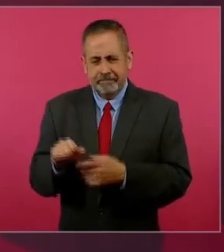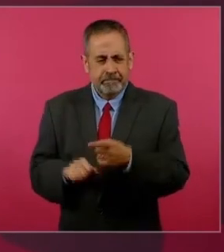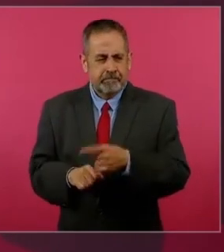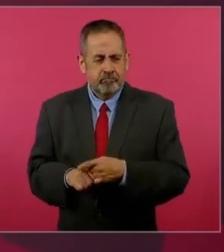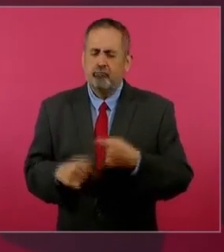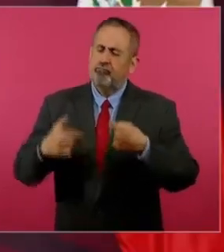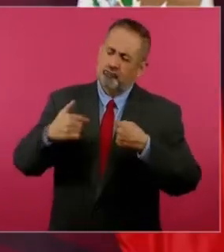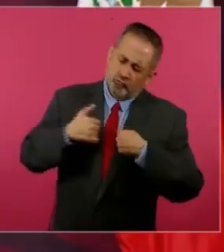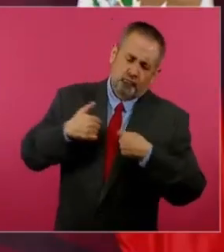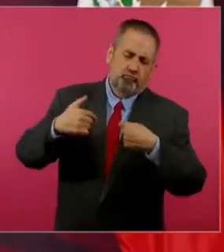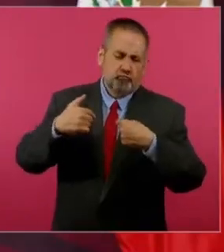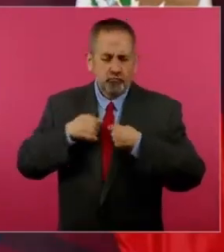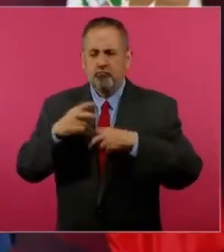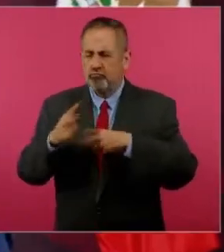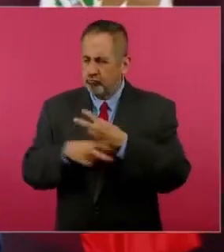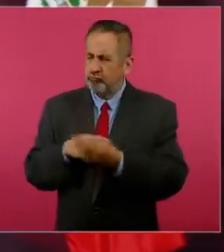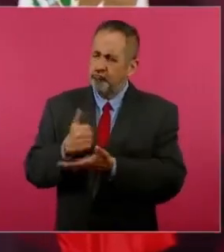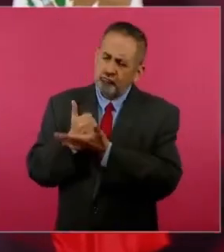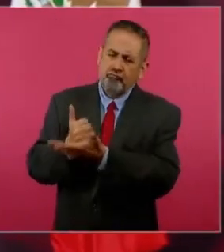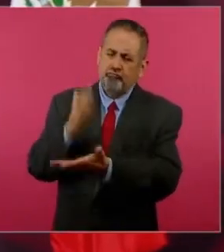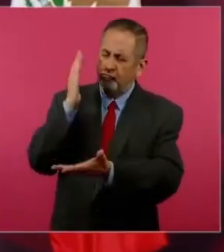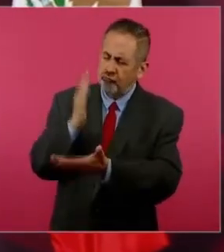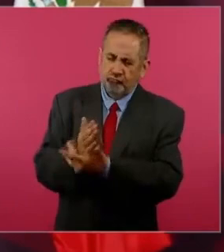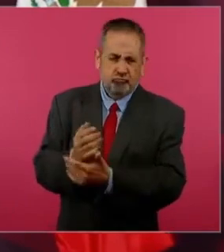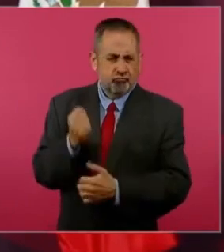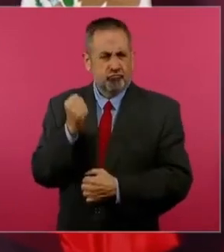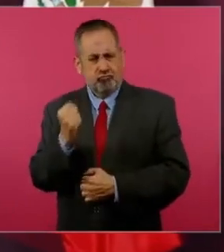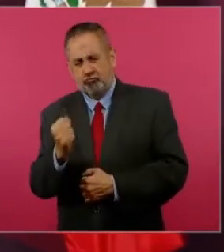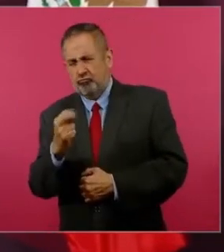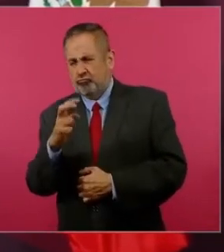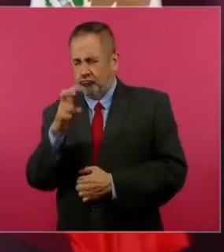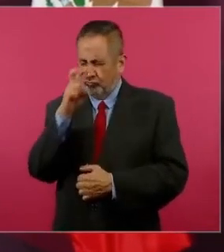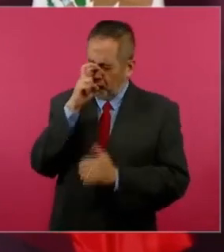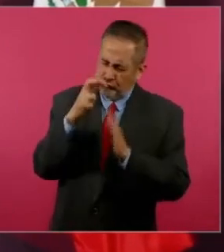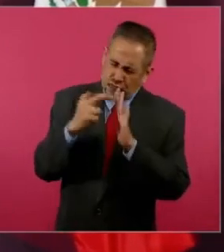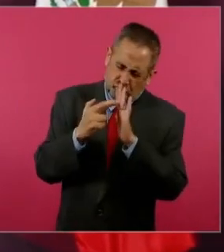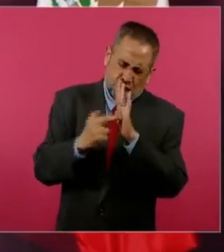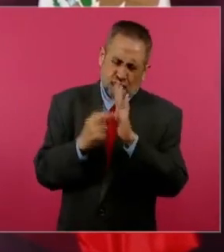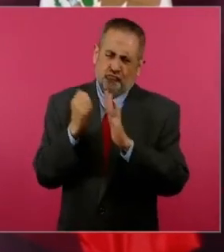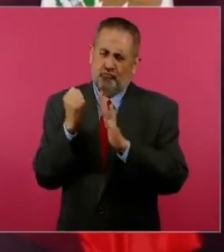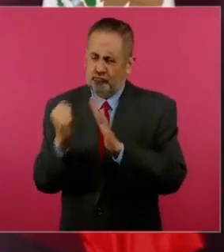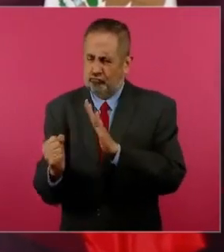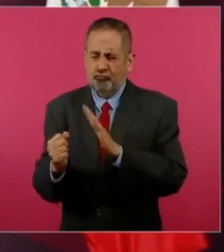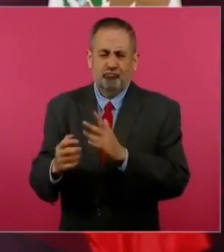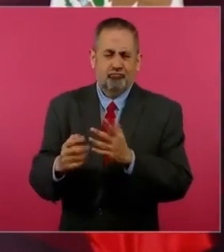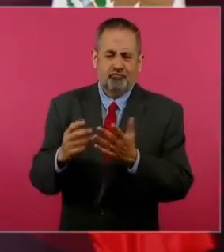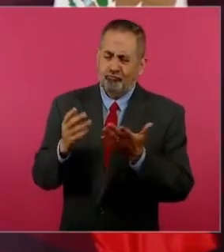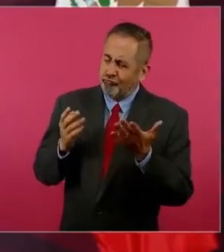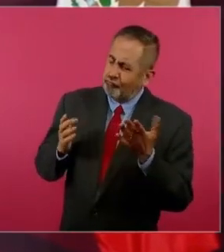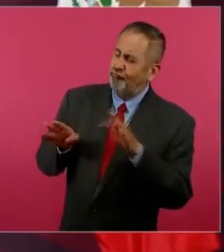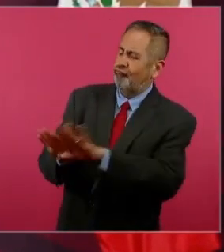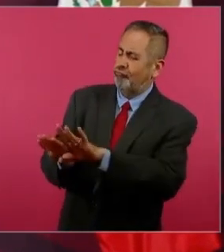son muy estrictos y ellos van